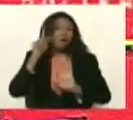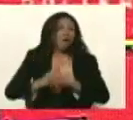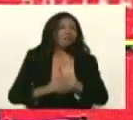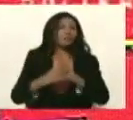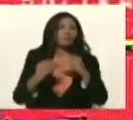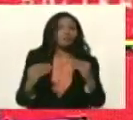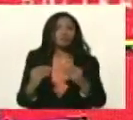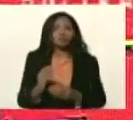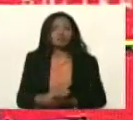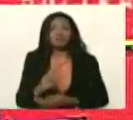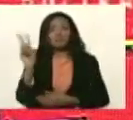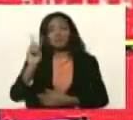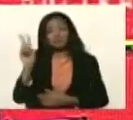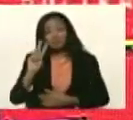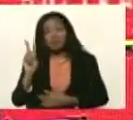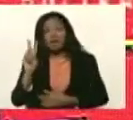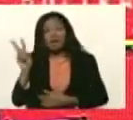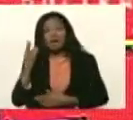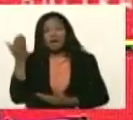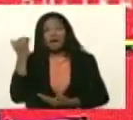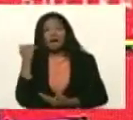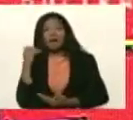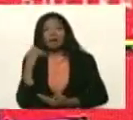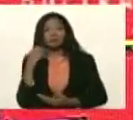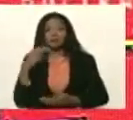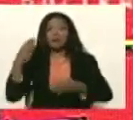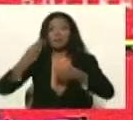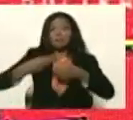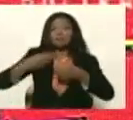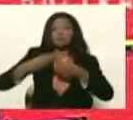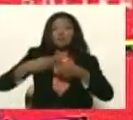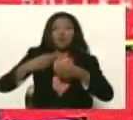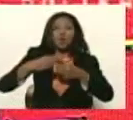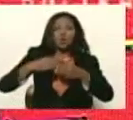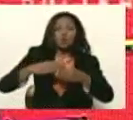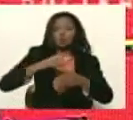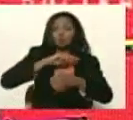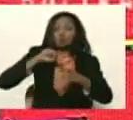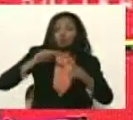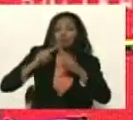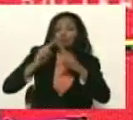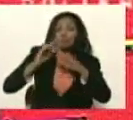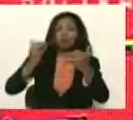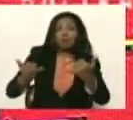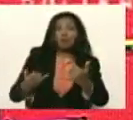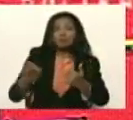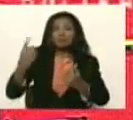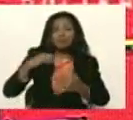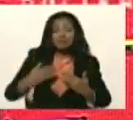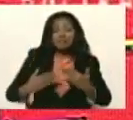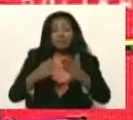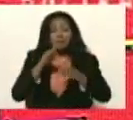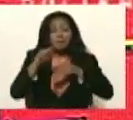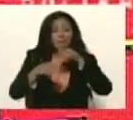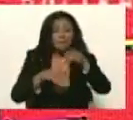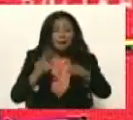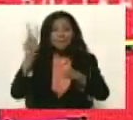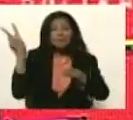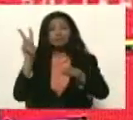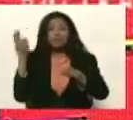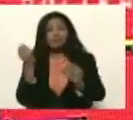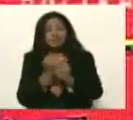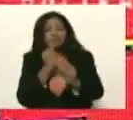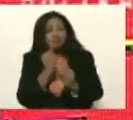la Venezuela del chorro petrolero que conocimos tiene que dar paso a la Venezuela del